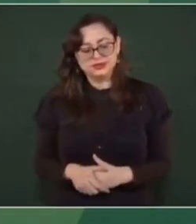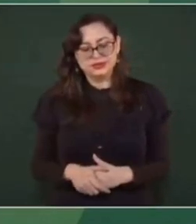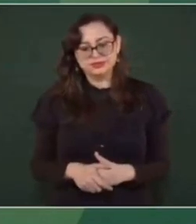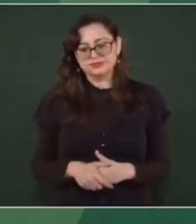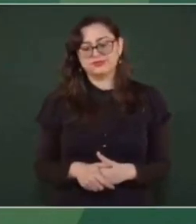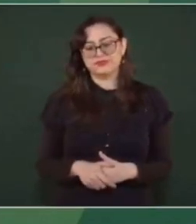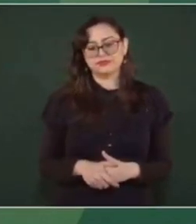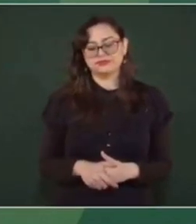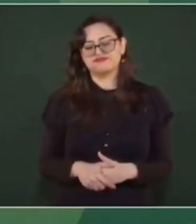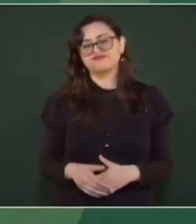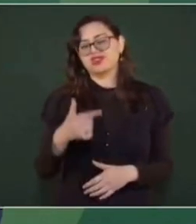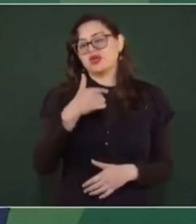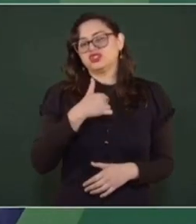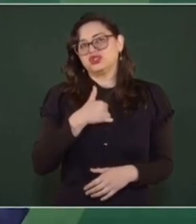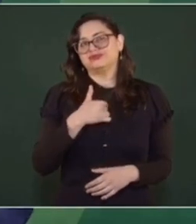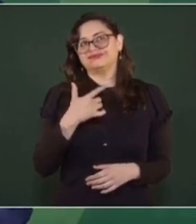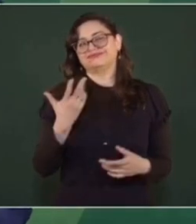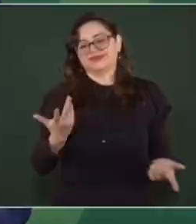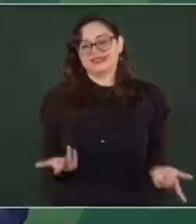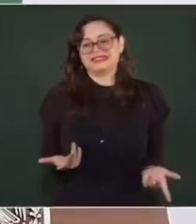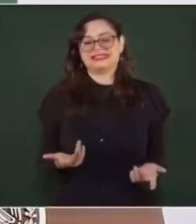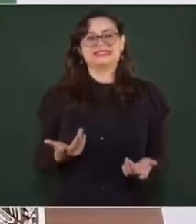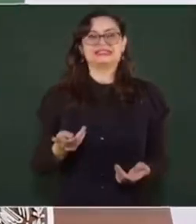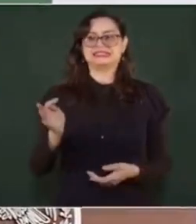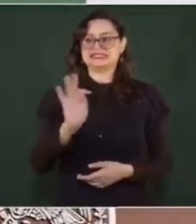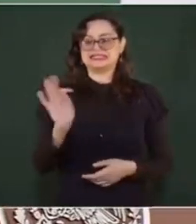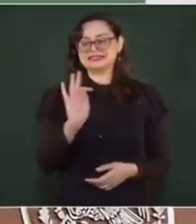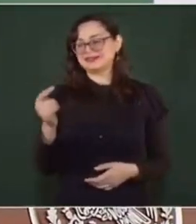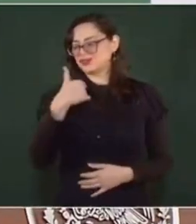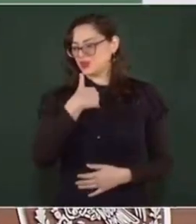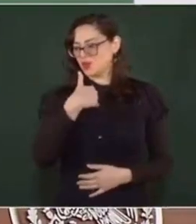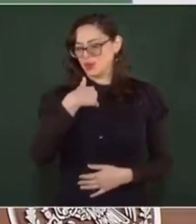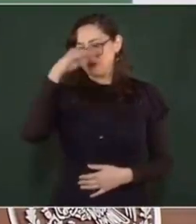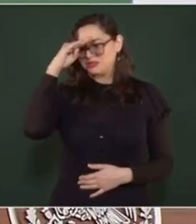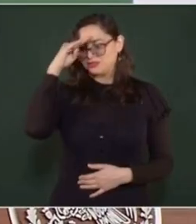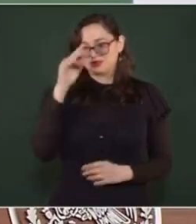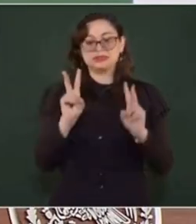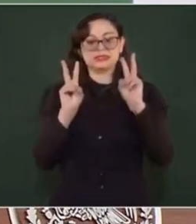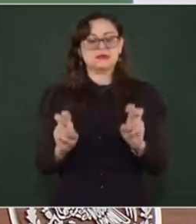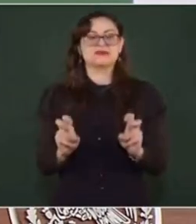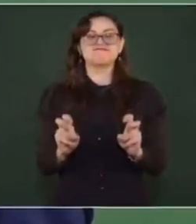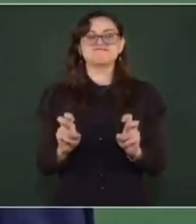escéptico en esto o pienso más en lo estructural.